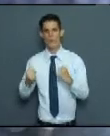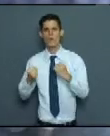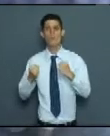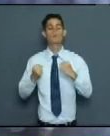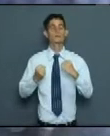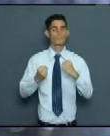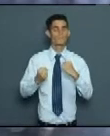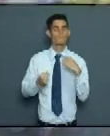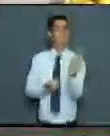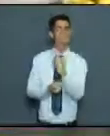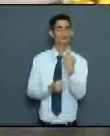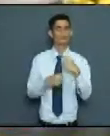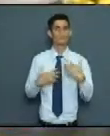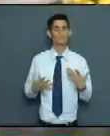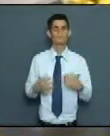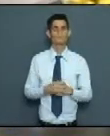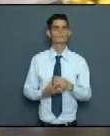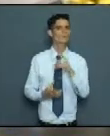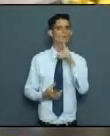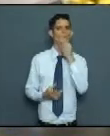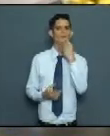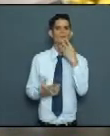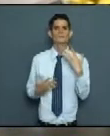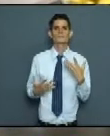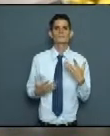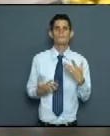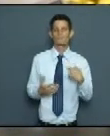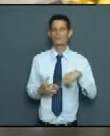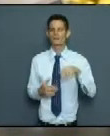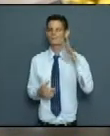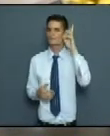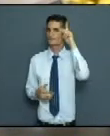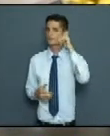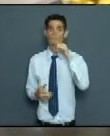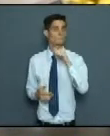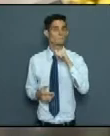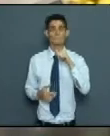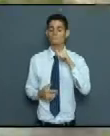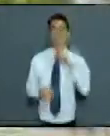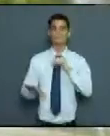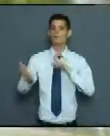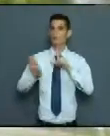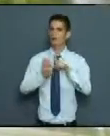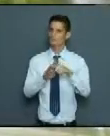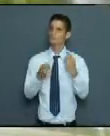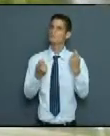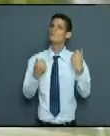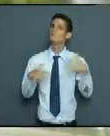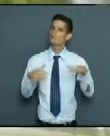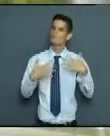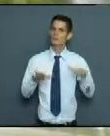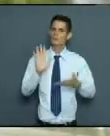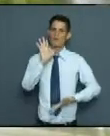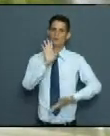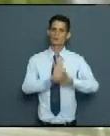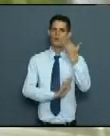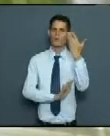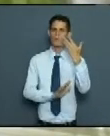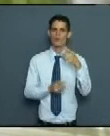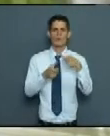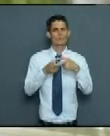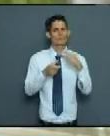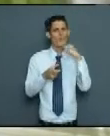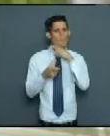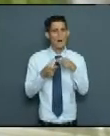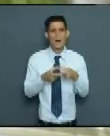nosotros no podemos dejar pasar, porque realmente los precios abusivos de un tomate,